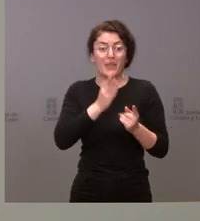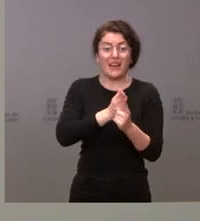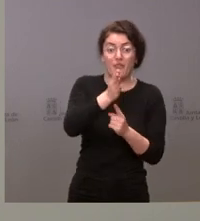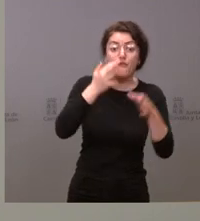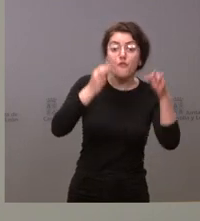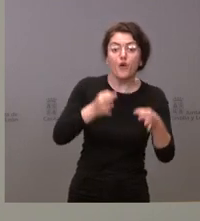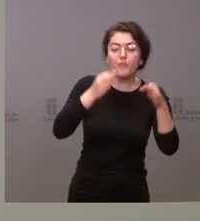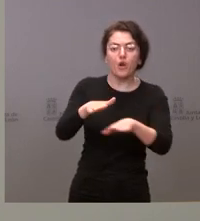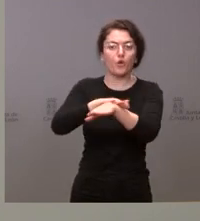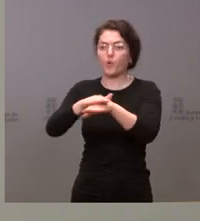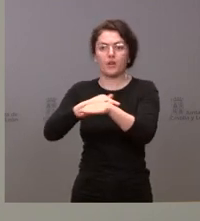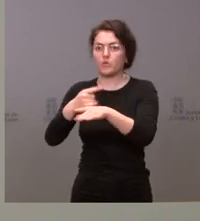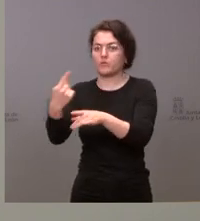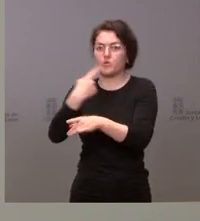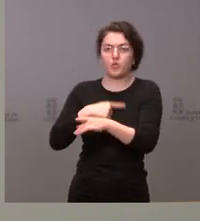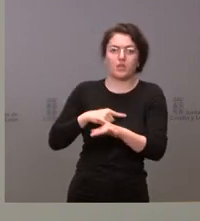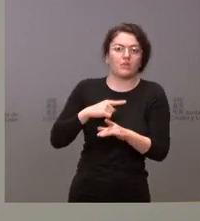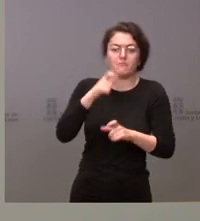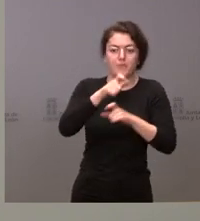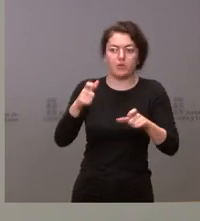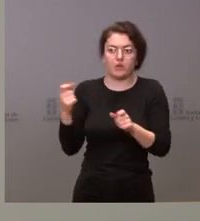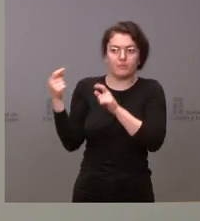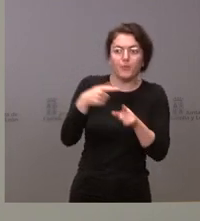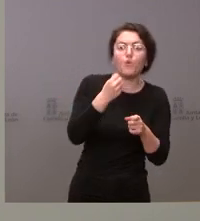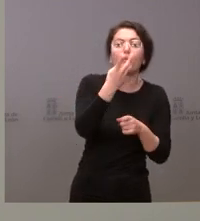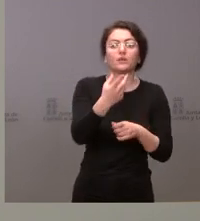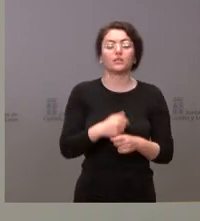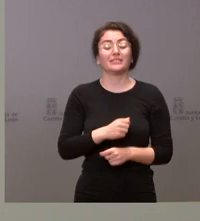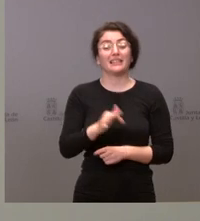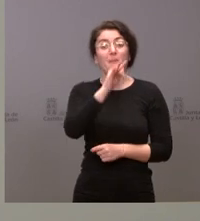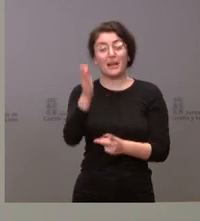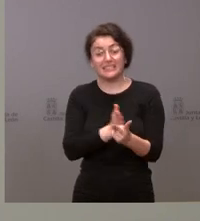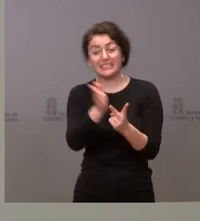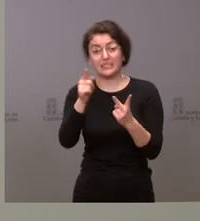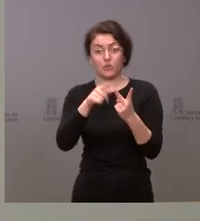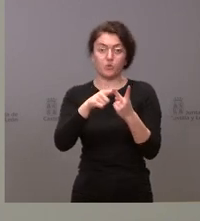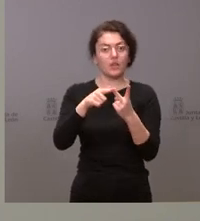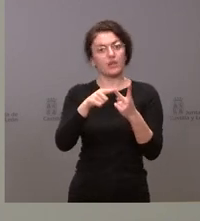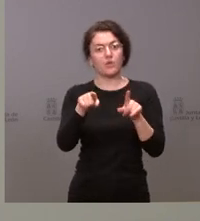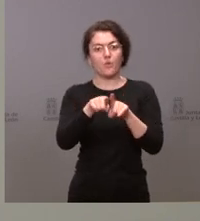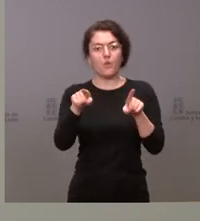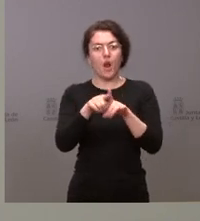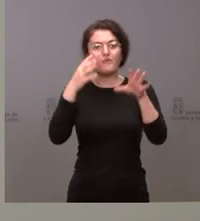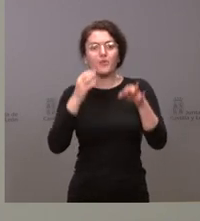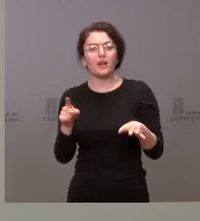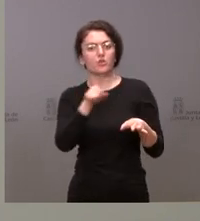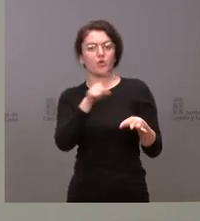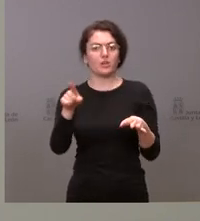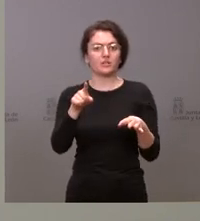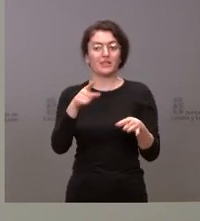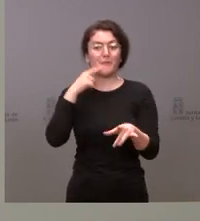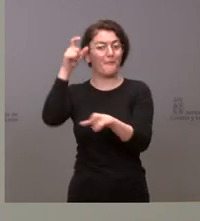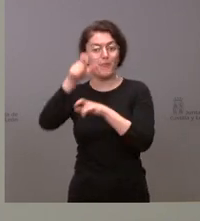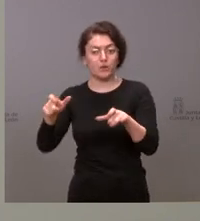cuál es el número de personas exactas que podríamos recibir. Y hay una segunda vía que llamaríamos la vía informal, de muchísimas personas